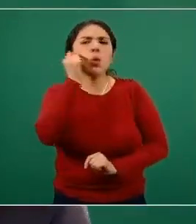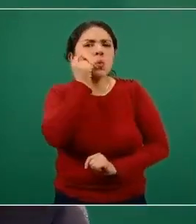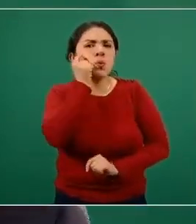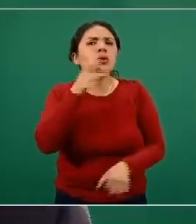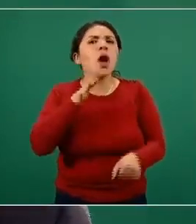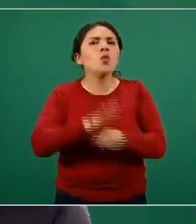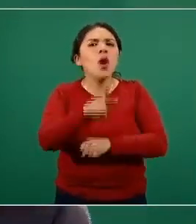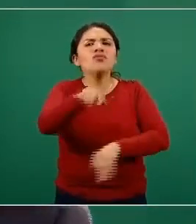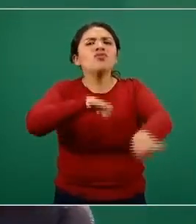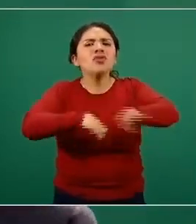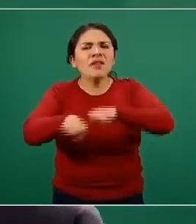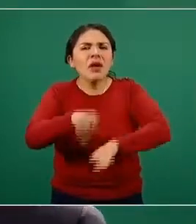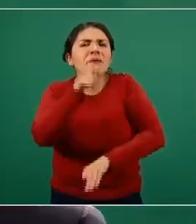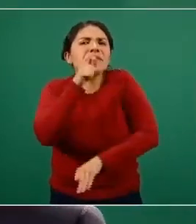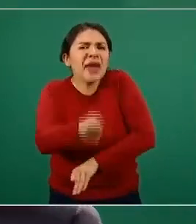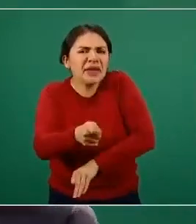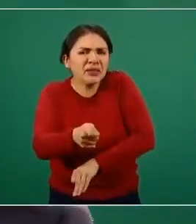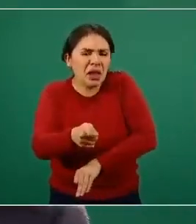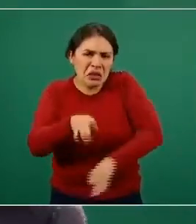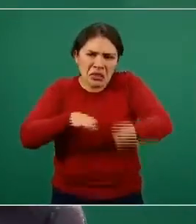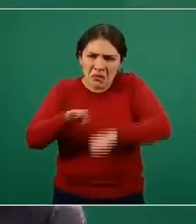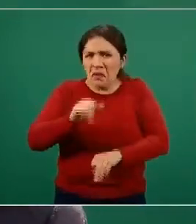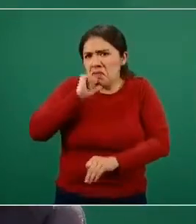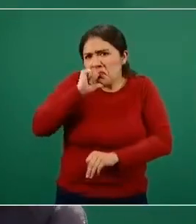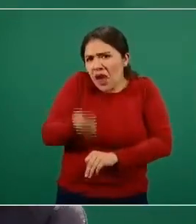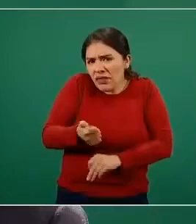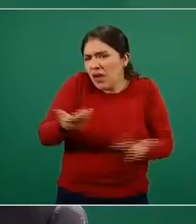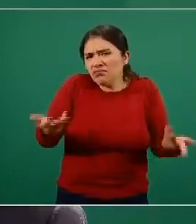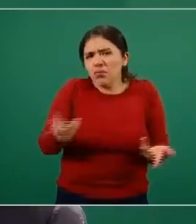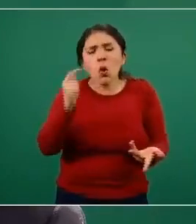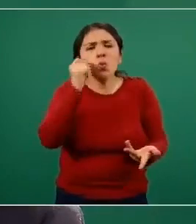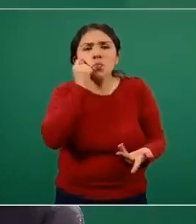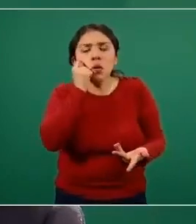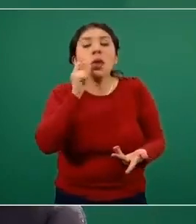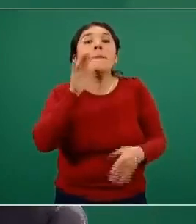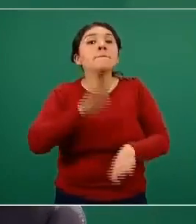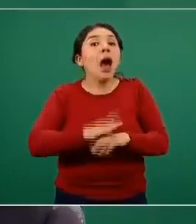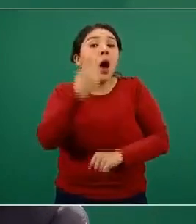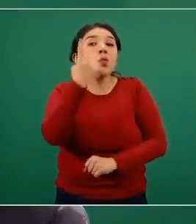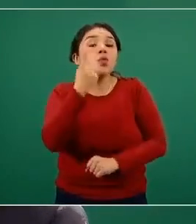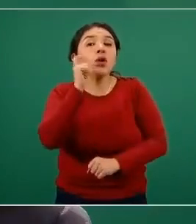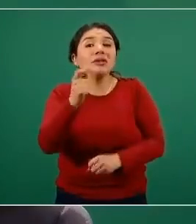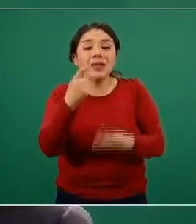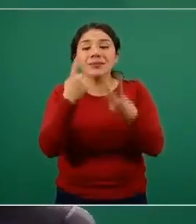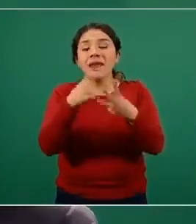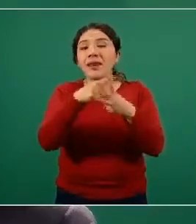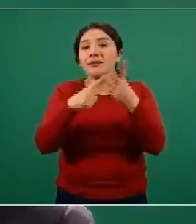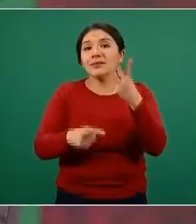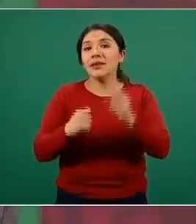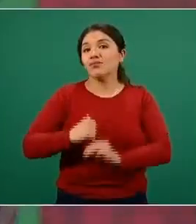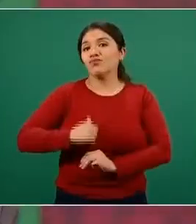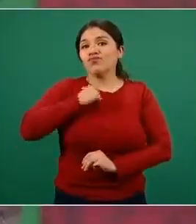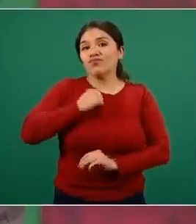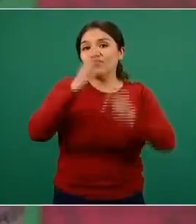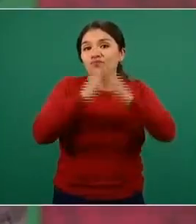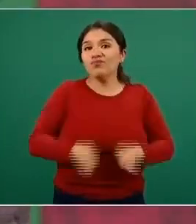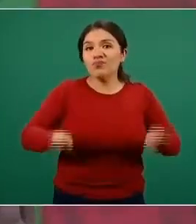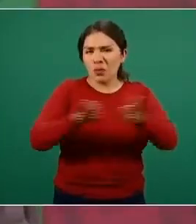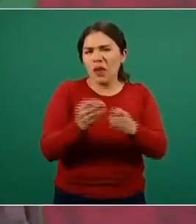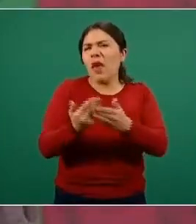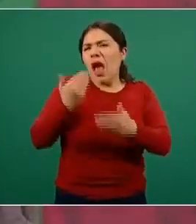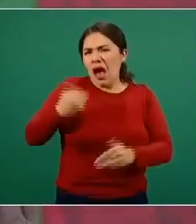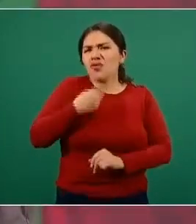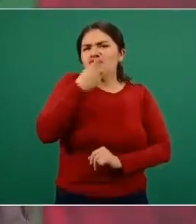de su ocupación o no ocupación, principalmente guiados por tres ejes de priorización que hemos